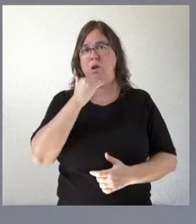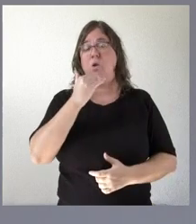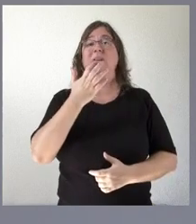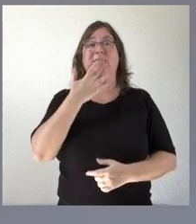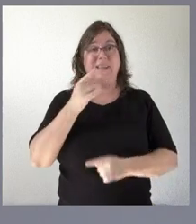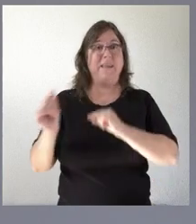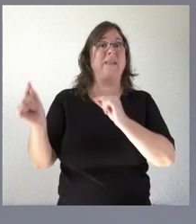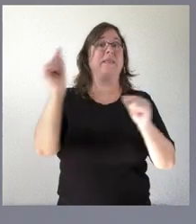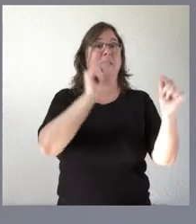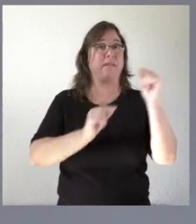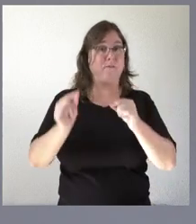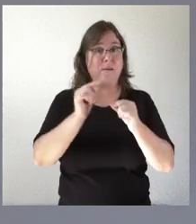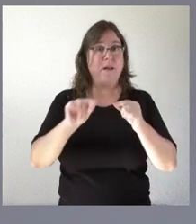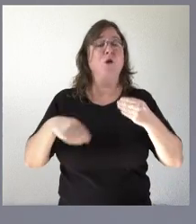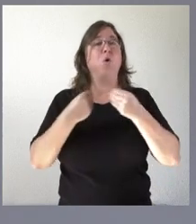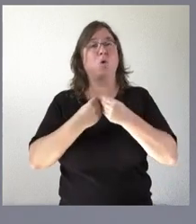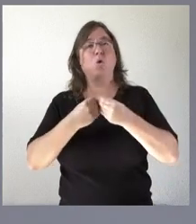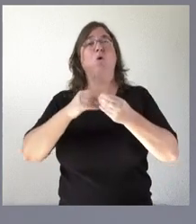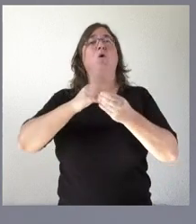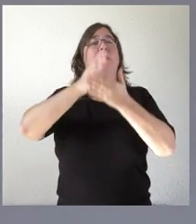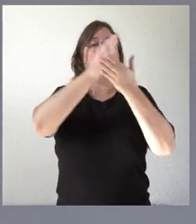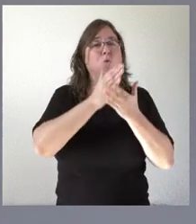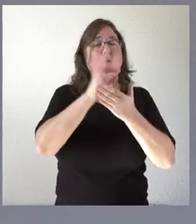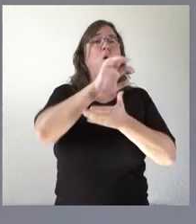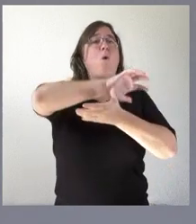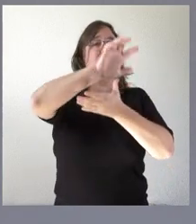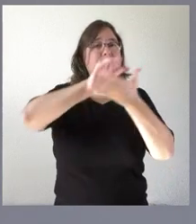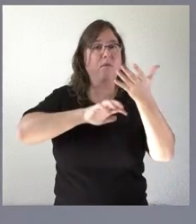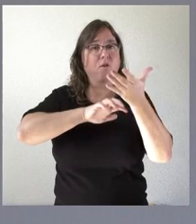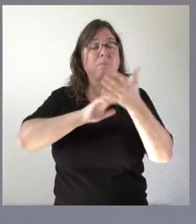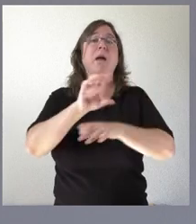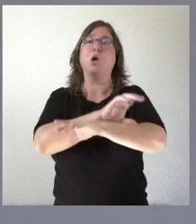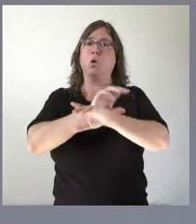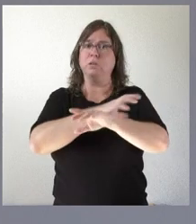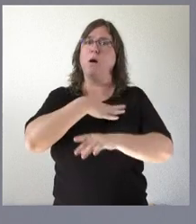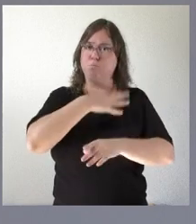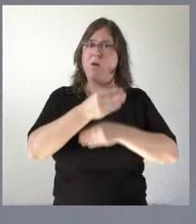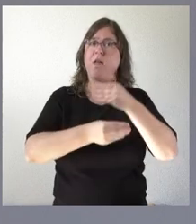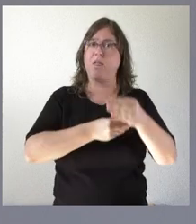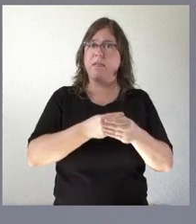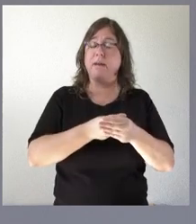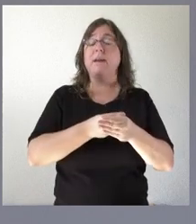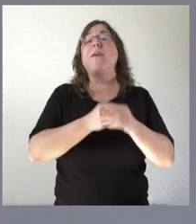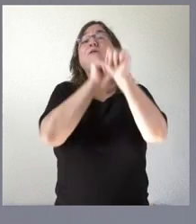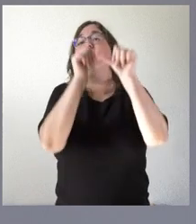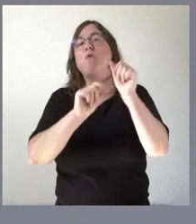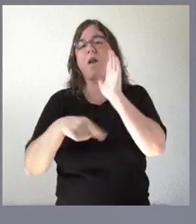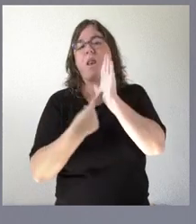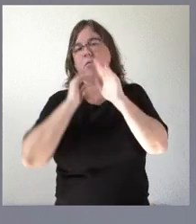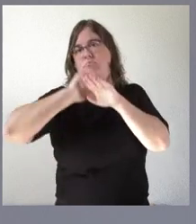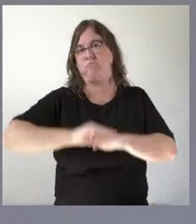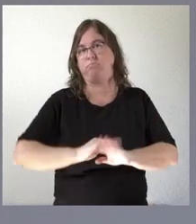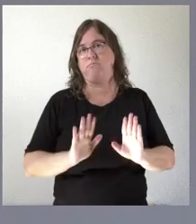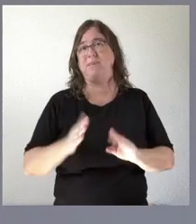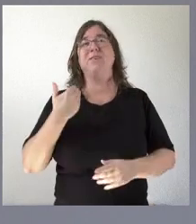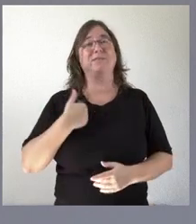debate lleva aparejado algún estudio o algún informe pues la consejería lógicamente lo podrá llevar a cabo dentro de los cauces legalmente establecidos pero hay una cosa